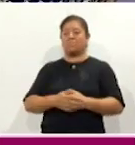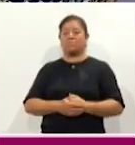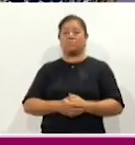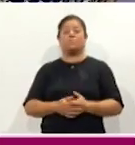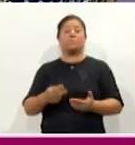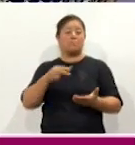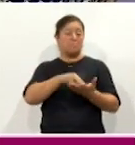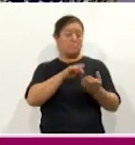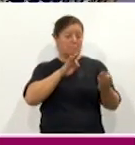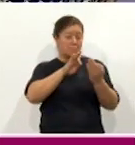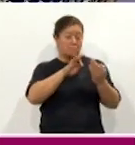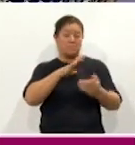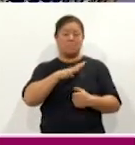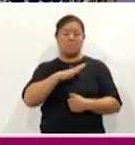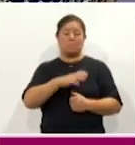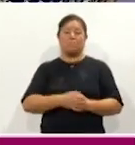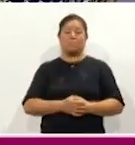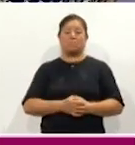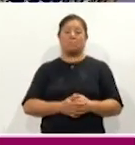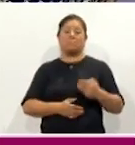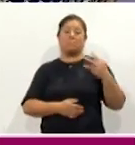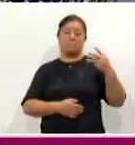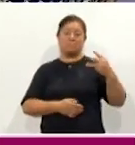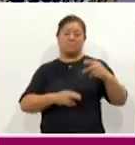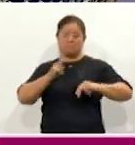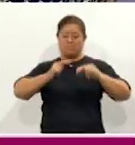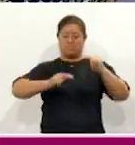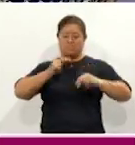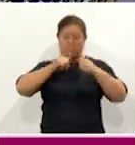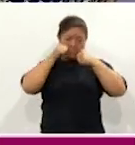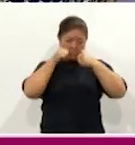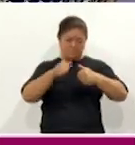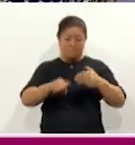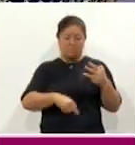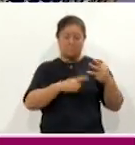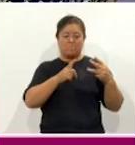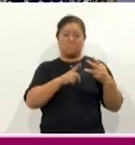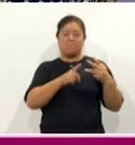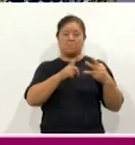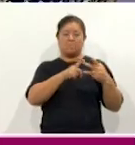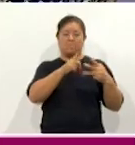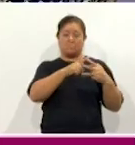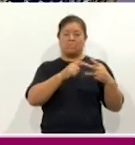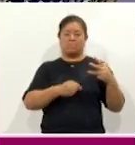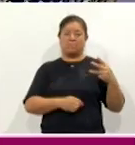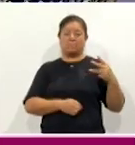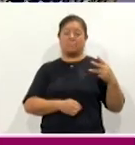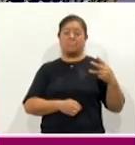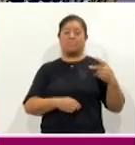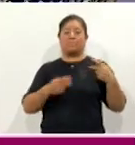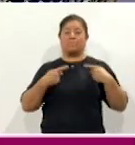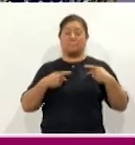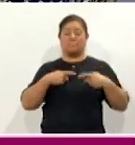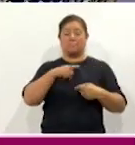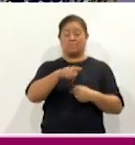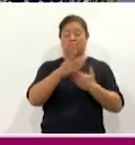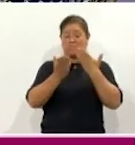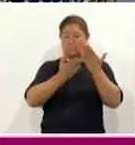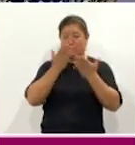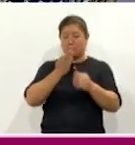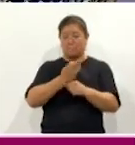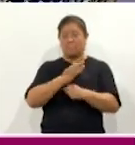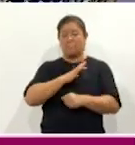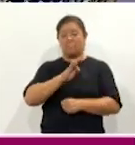presencial, contamos con tres niveles de atención también, que es que las personitas puedan estudiar a través de